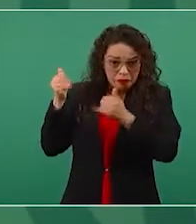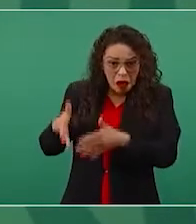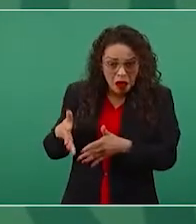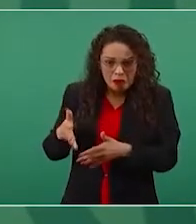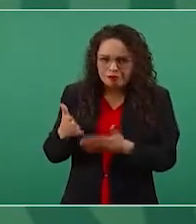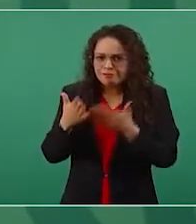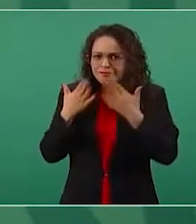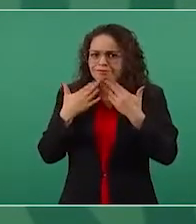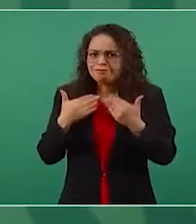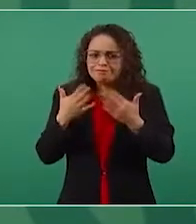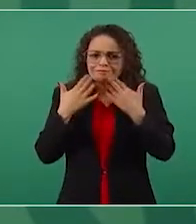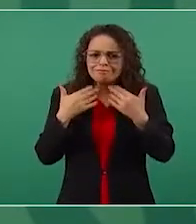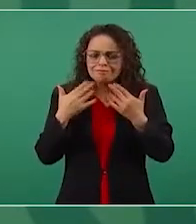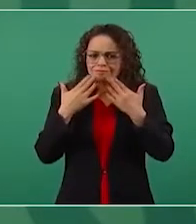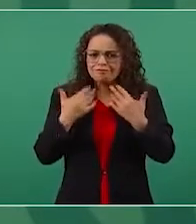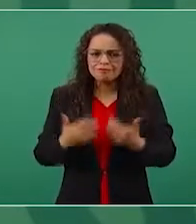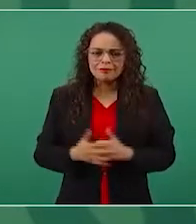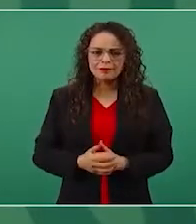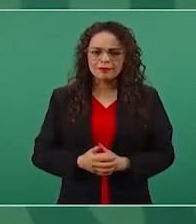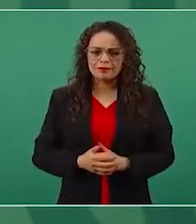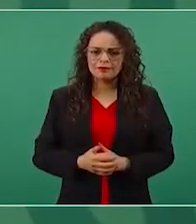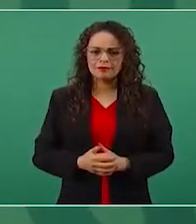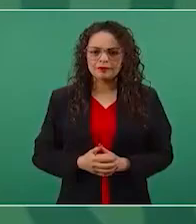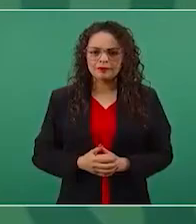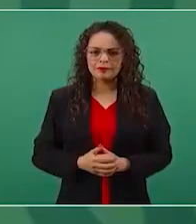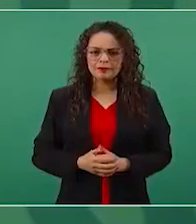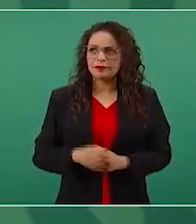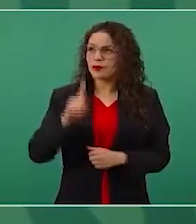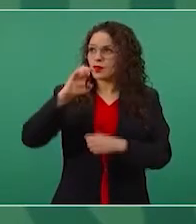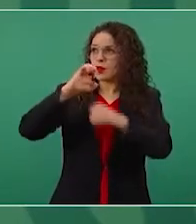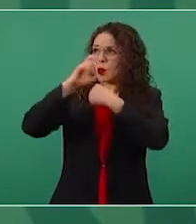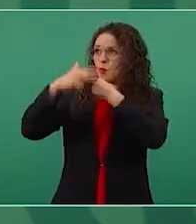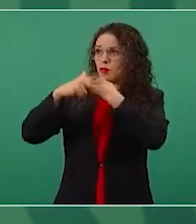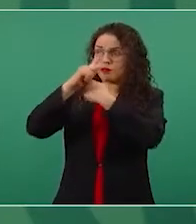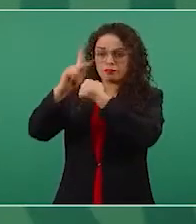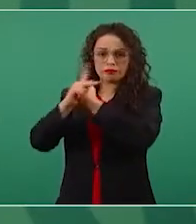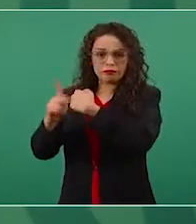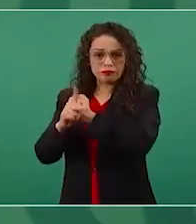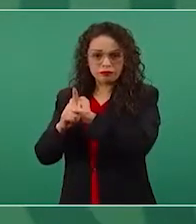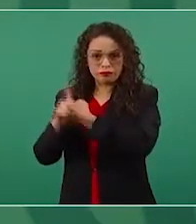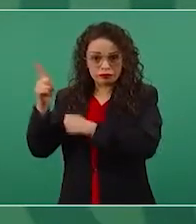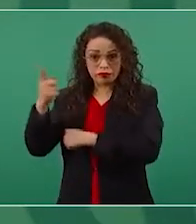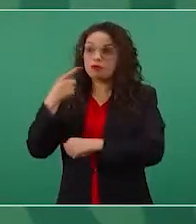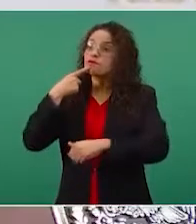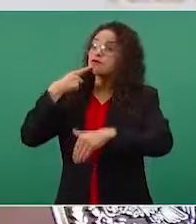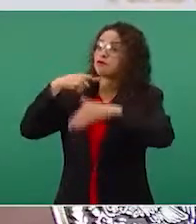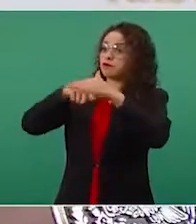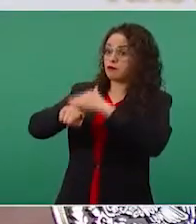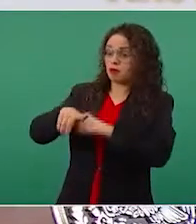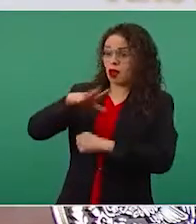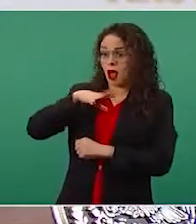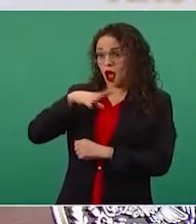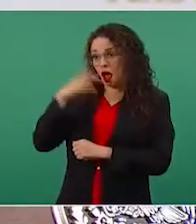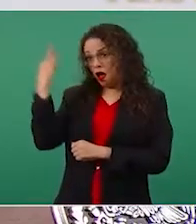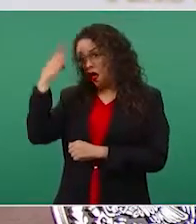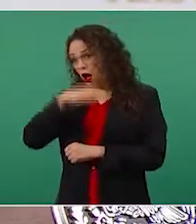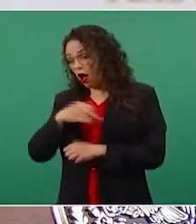que se van a estar denunciando fraudes en ningún lugar.